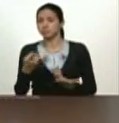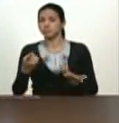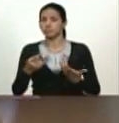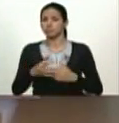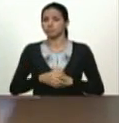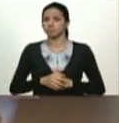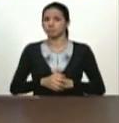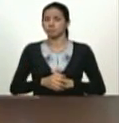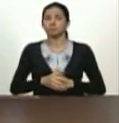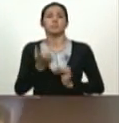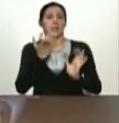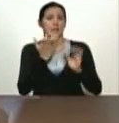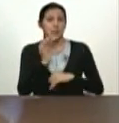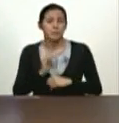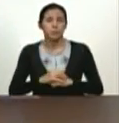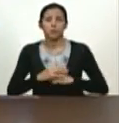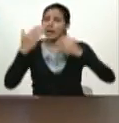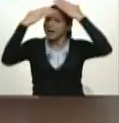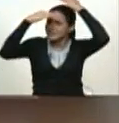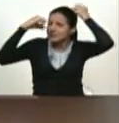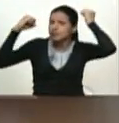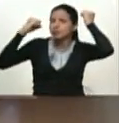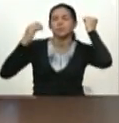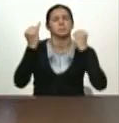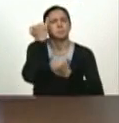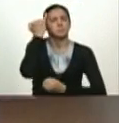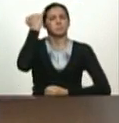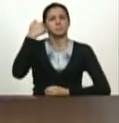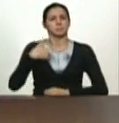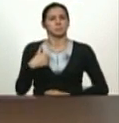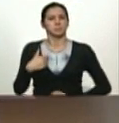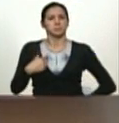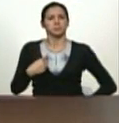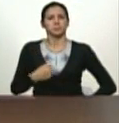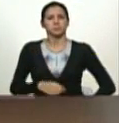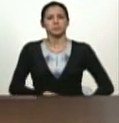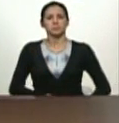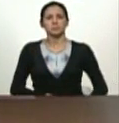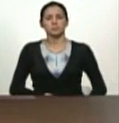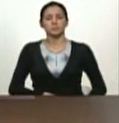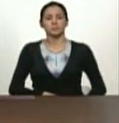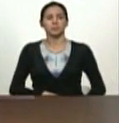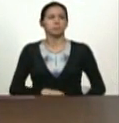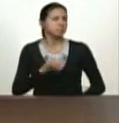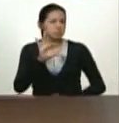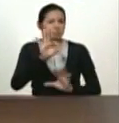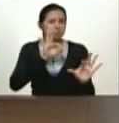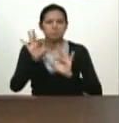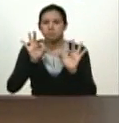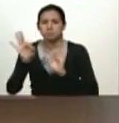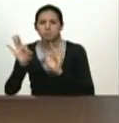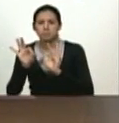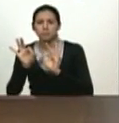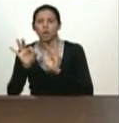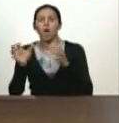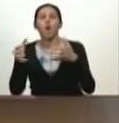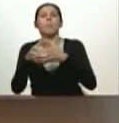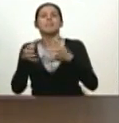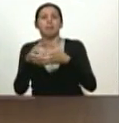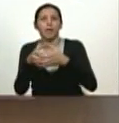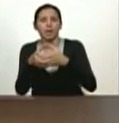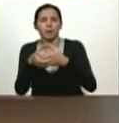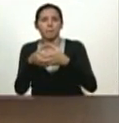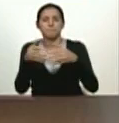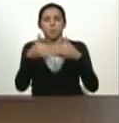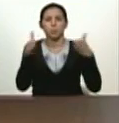Pongo el ejemplo de la cancillería. A mí se me ocurrió en el momento crear comités populares en los consejos comunales para